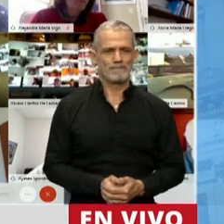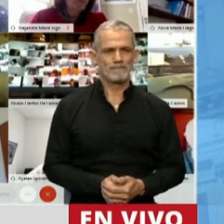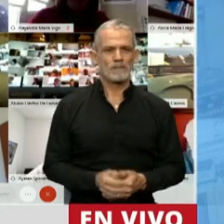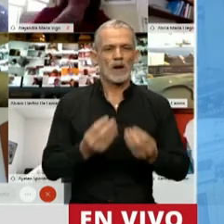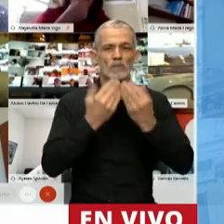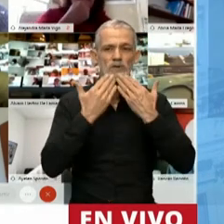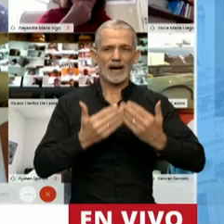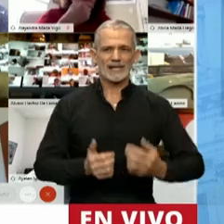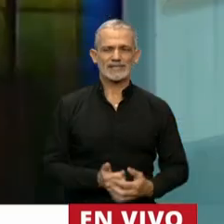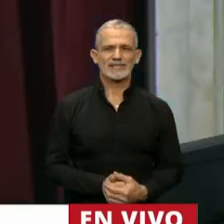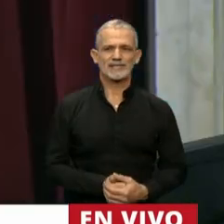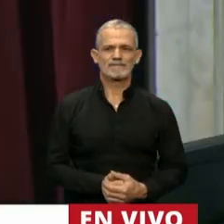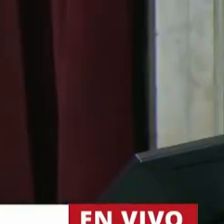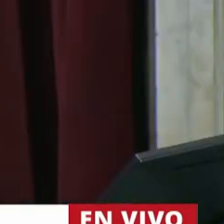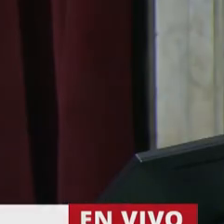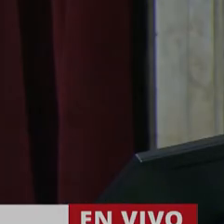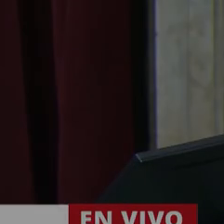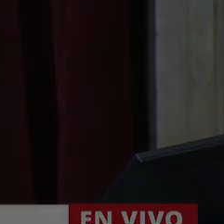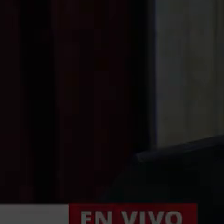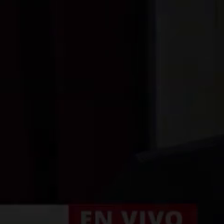Muchas gracias, diputado Hugo Yasky.